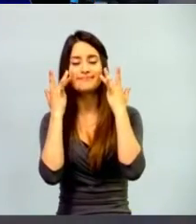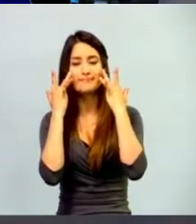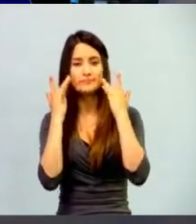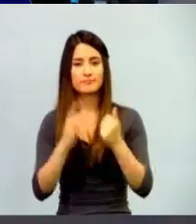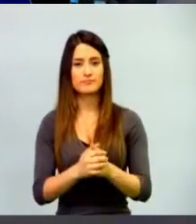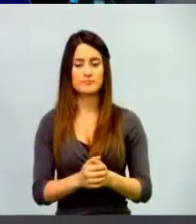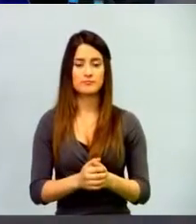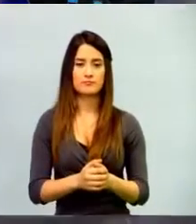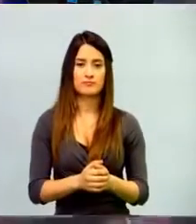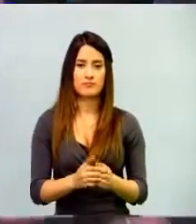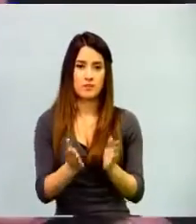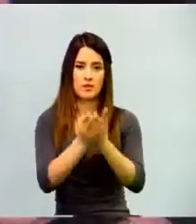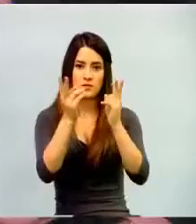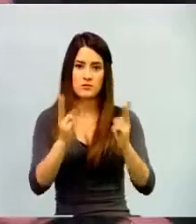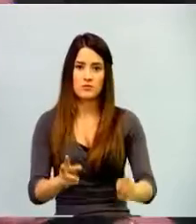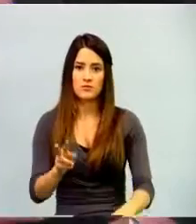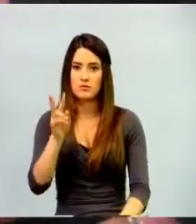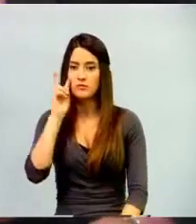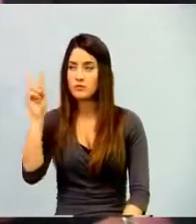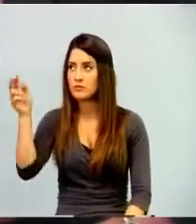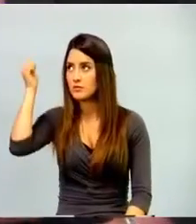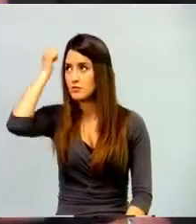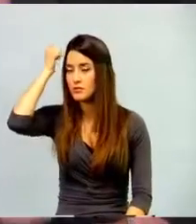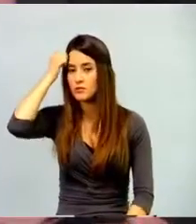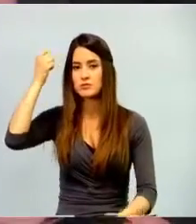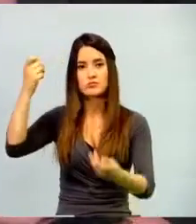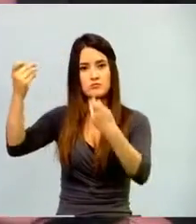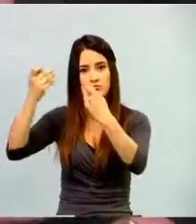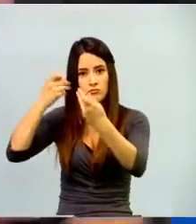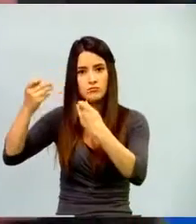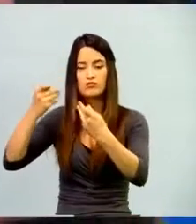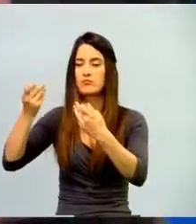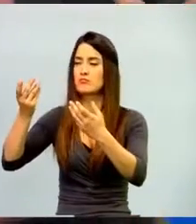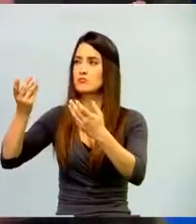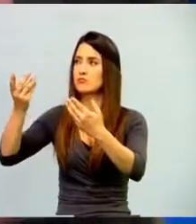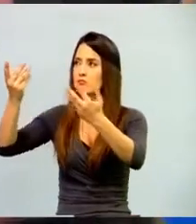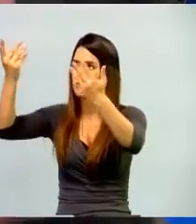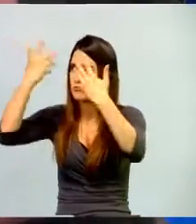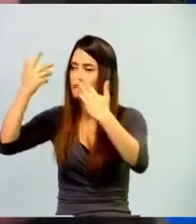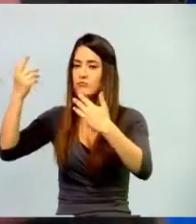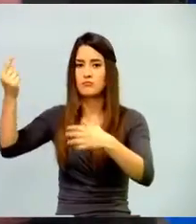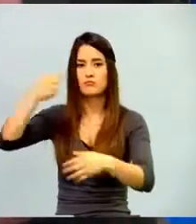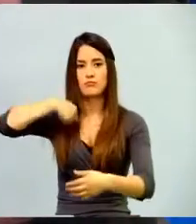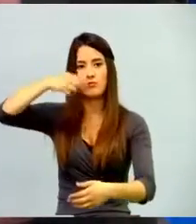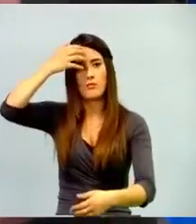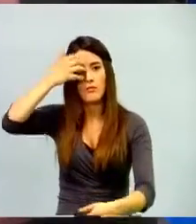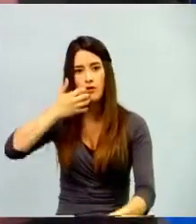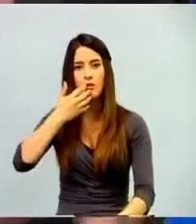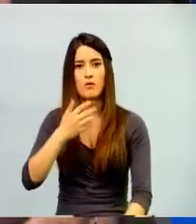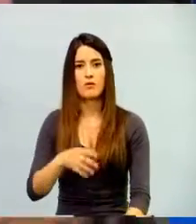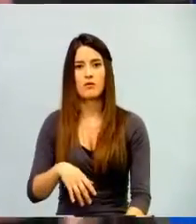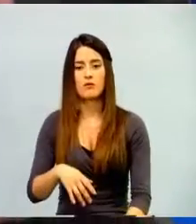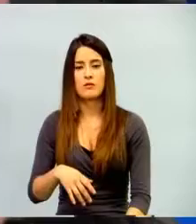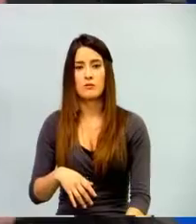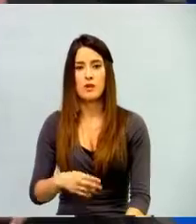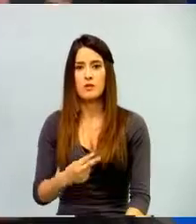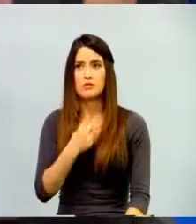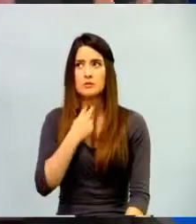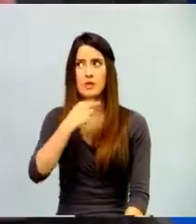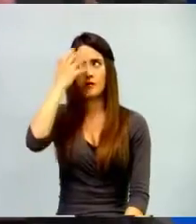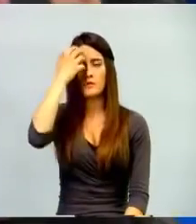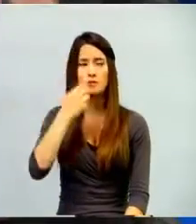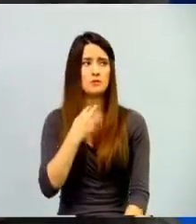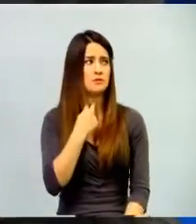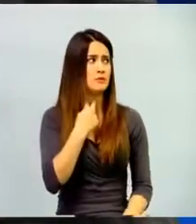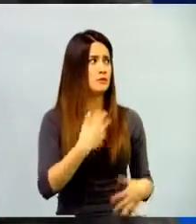retroalimentando, cuándo te evaluaron y cuándo hiciste una práctica. Estaba inmerso en el juego, no te diste cuenta en dónde era. En cambio, en clases